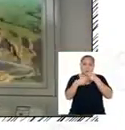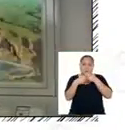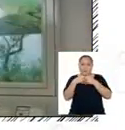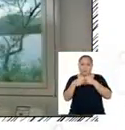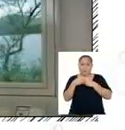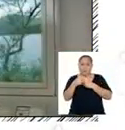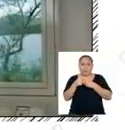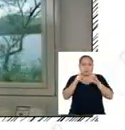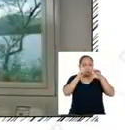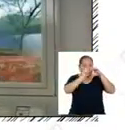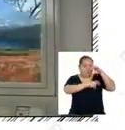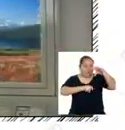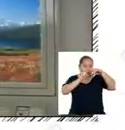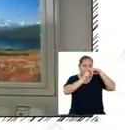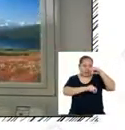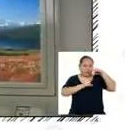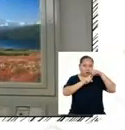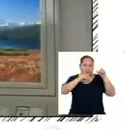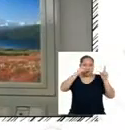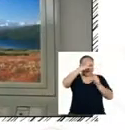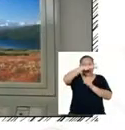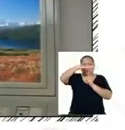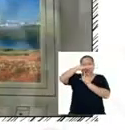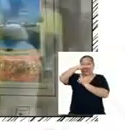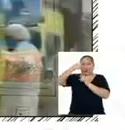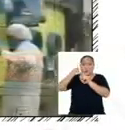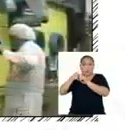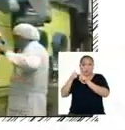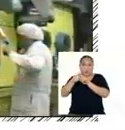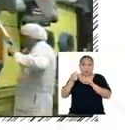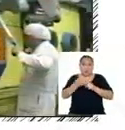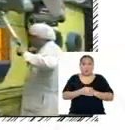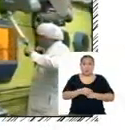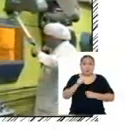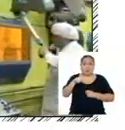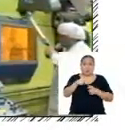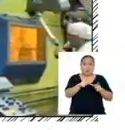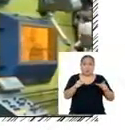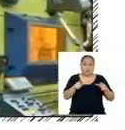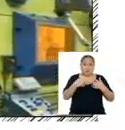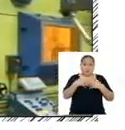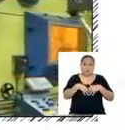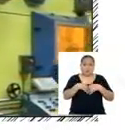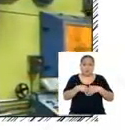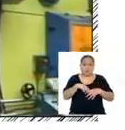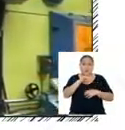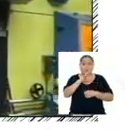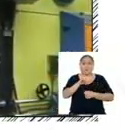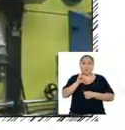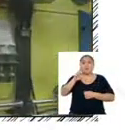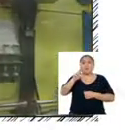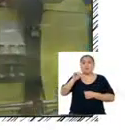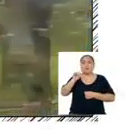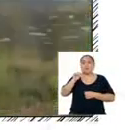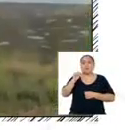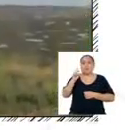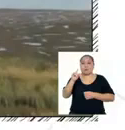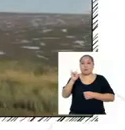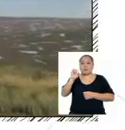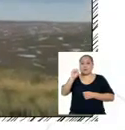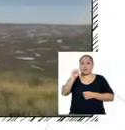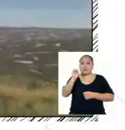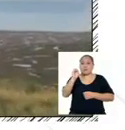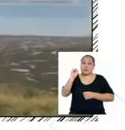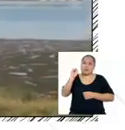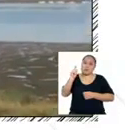la actividad minera, hidrológica, medioambiental, entre otras El centro nuclear utiliza los radiosótopos como trazadores